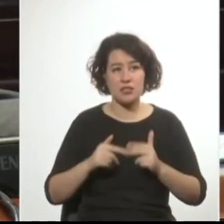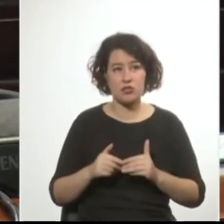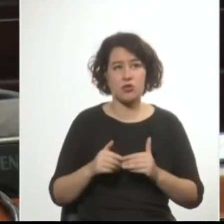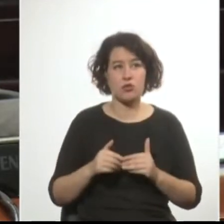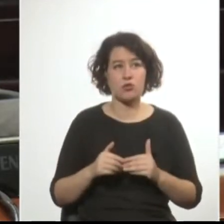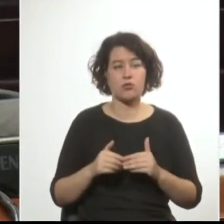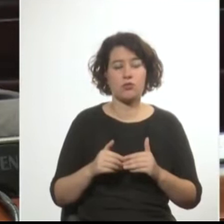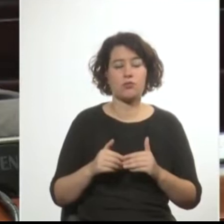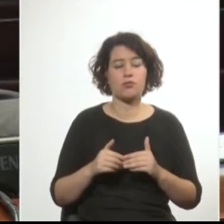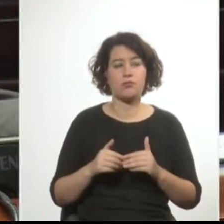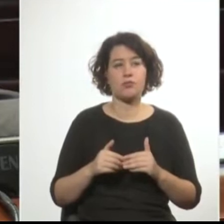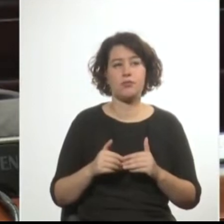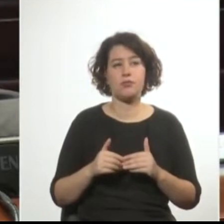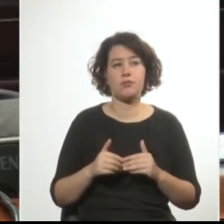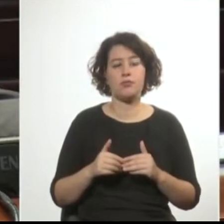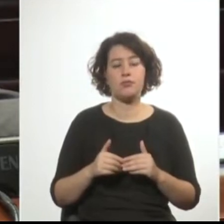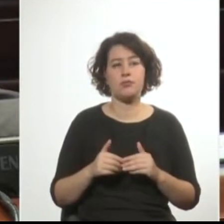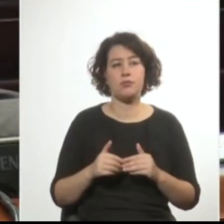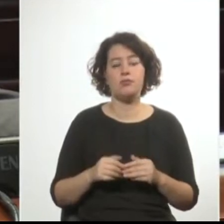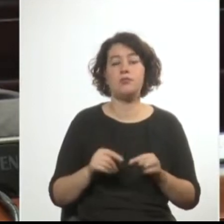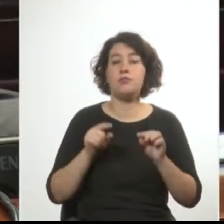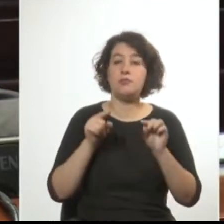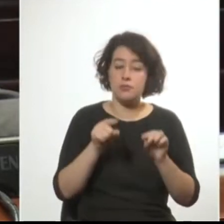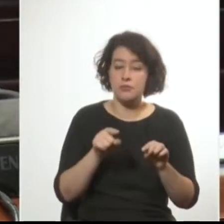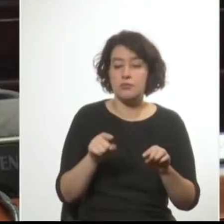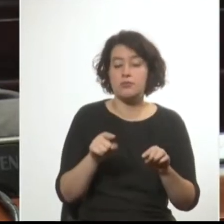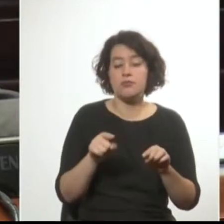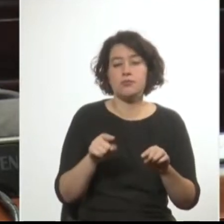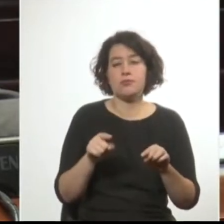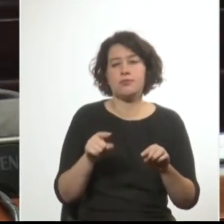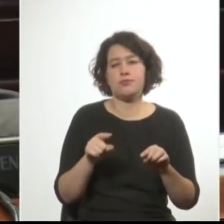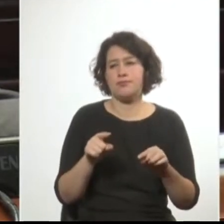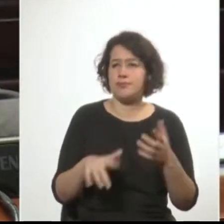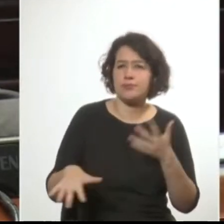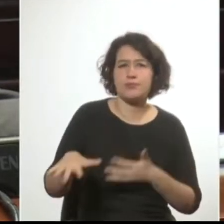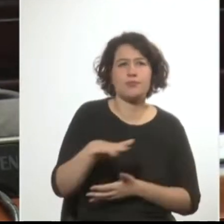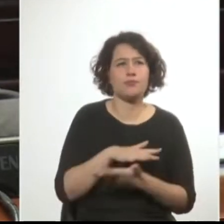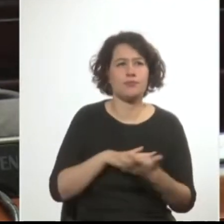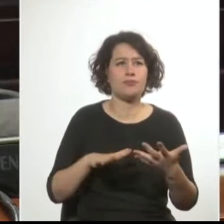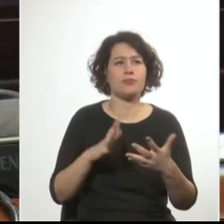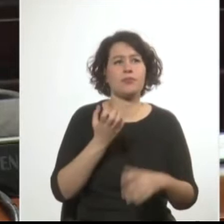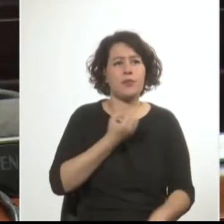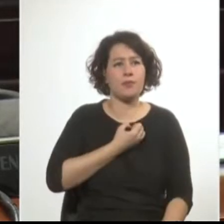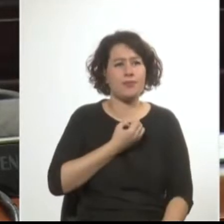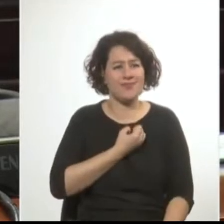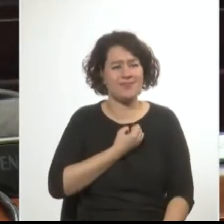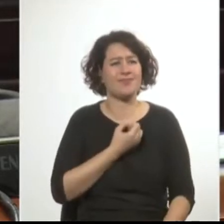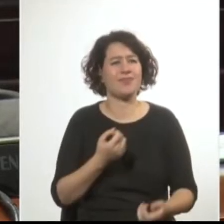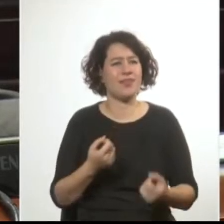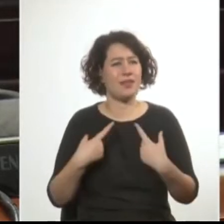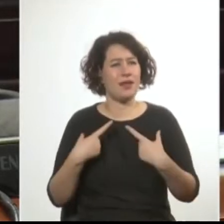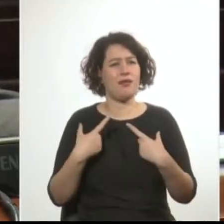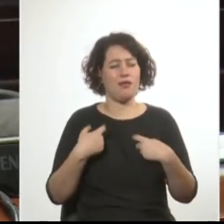sediciosa. Estos hechos sangrientos provocan una tremenda